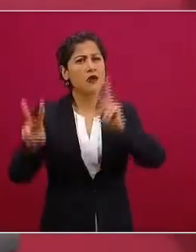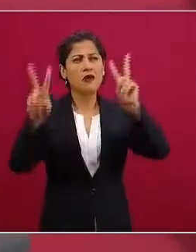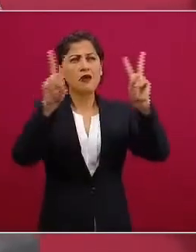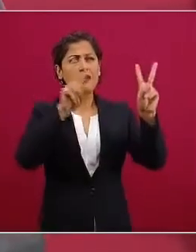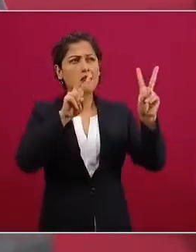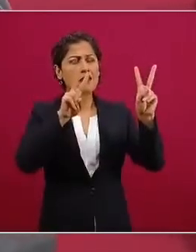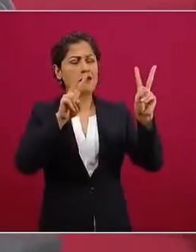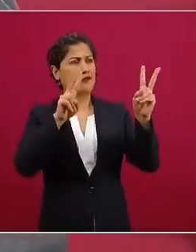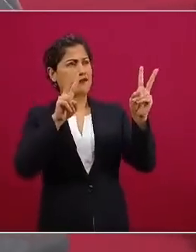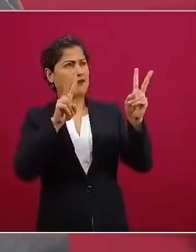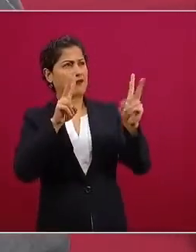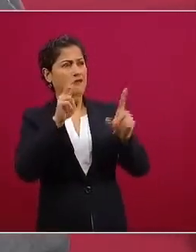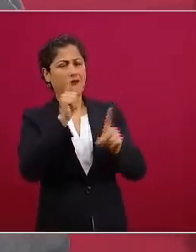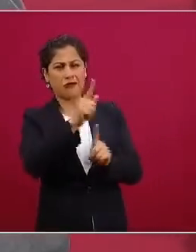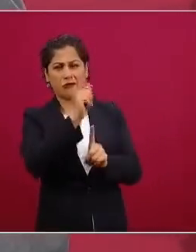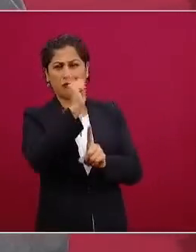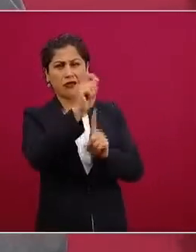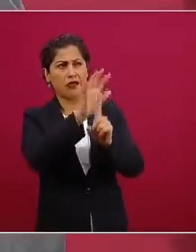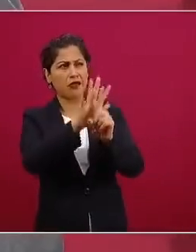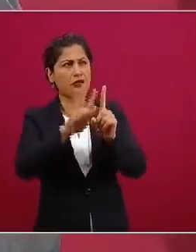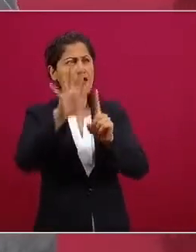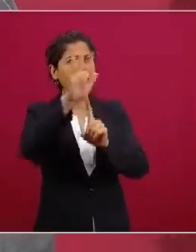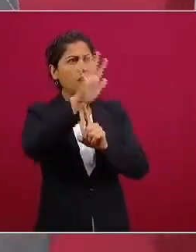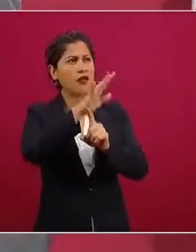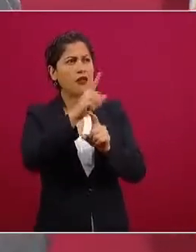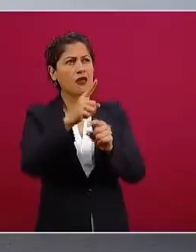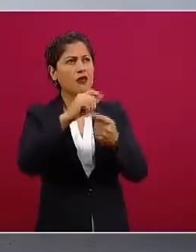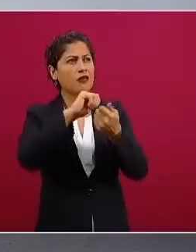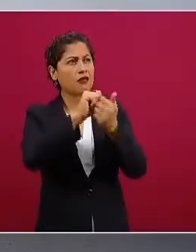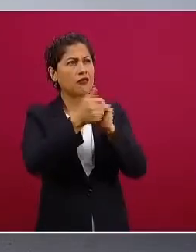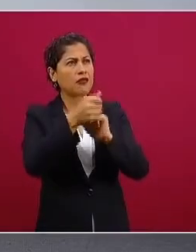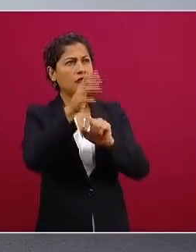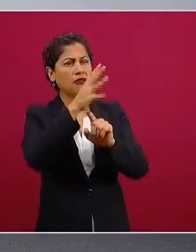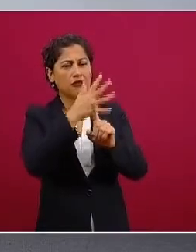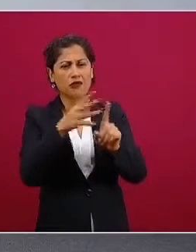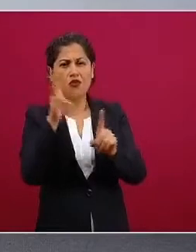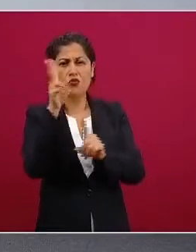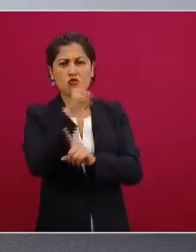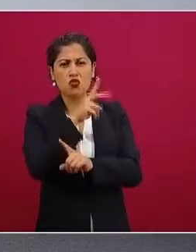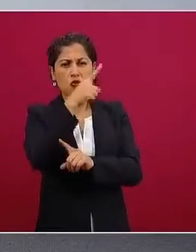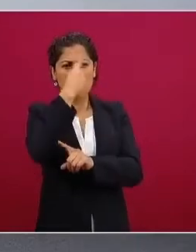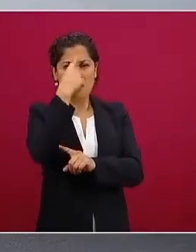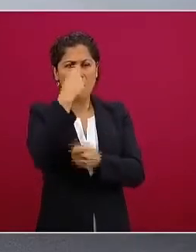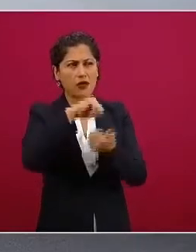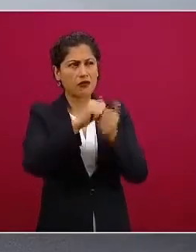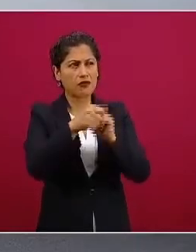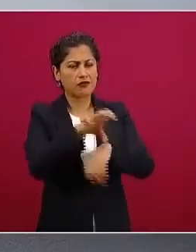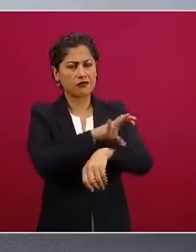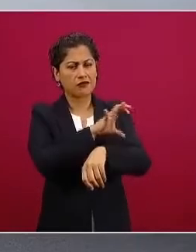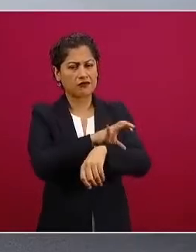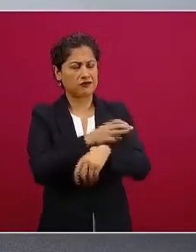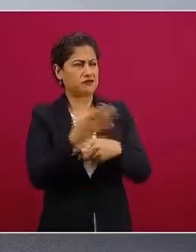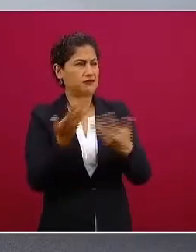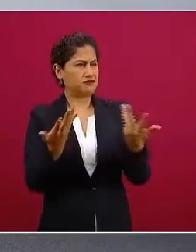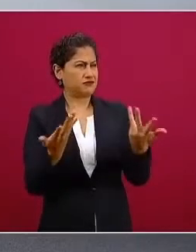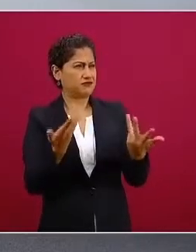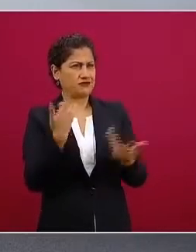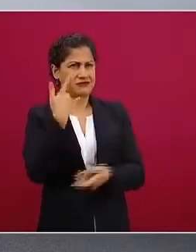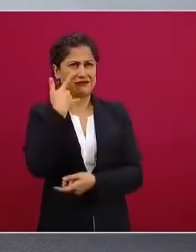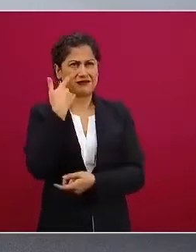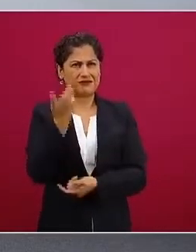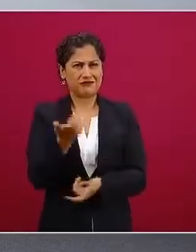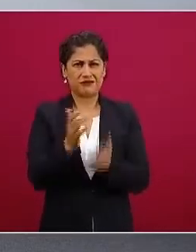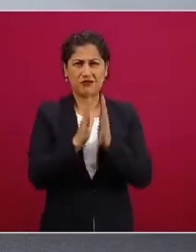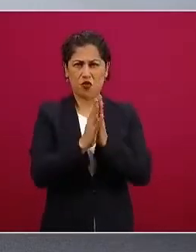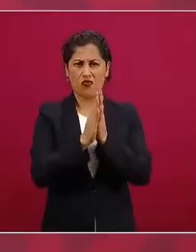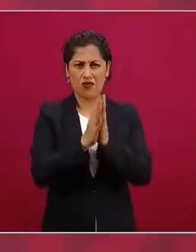producto de la naturaleza meten los ventiladores que no los pudieron poner en otro